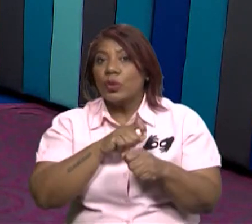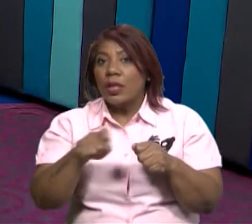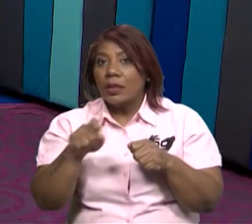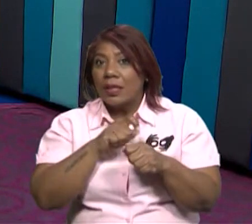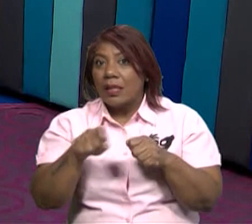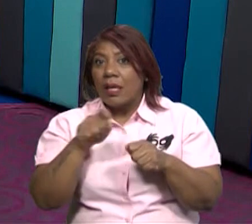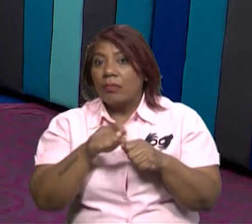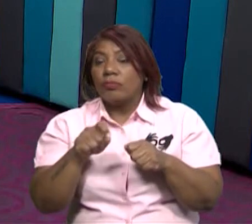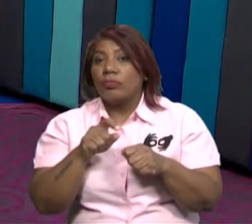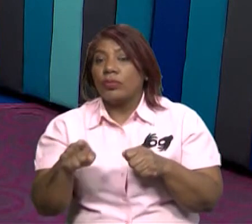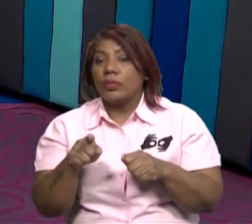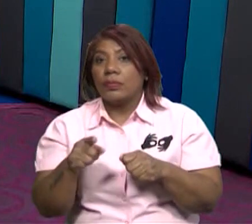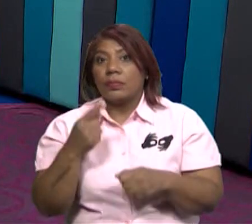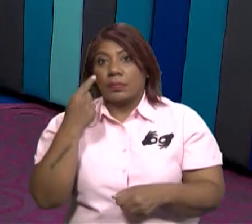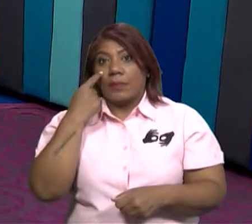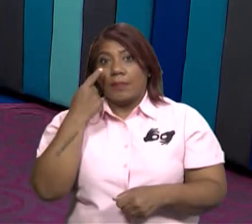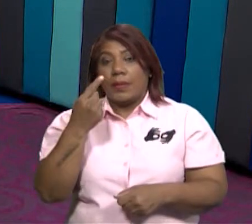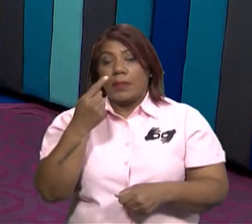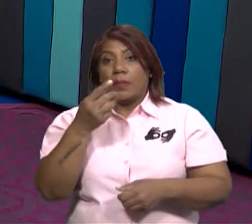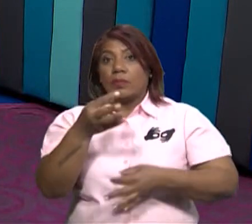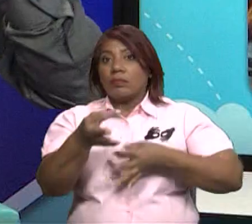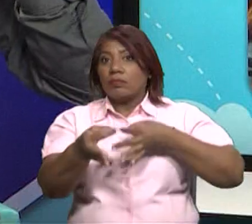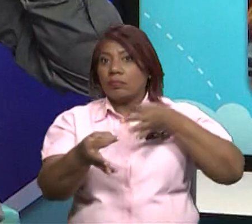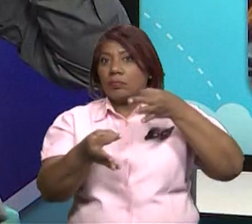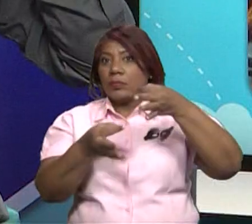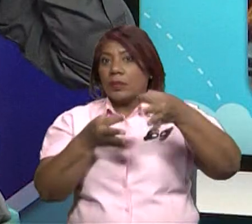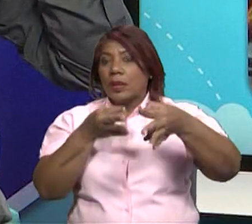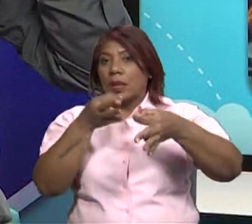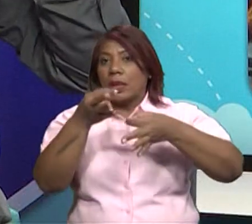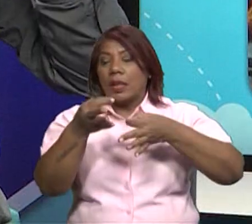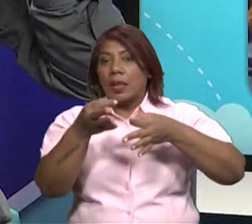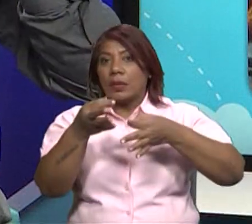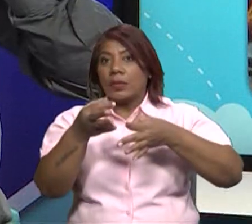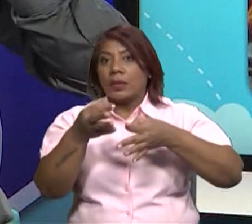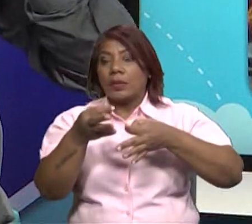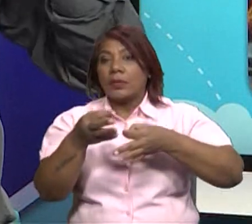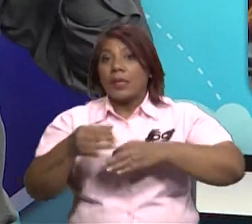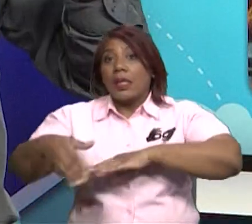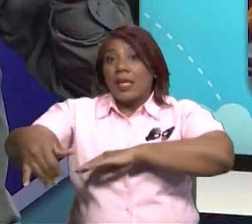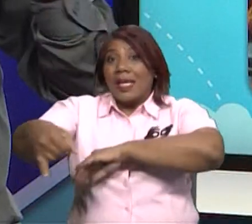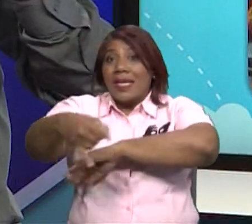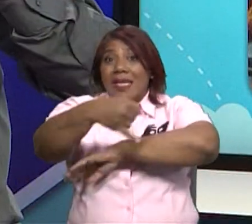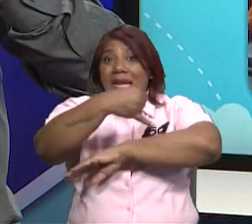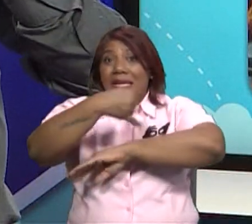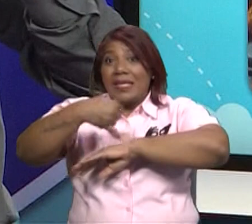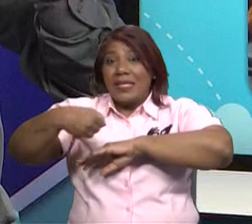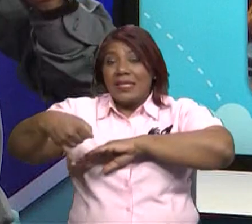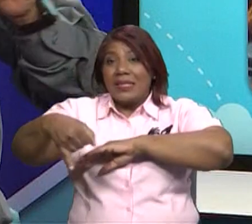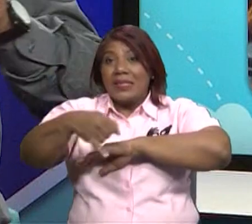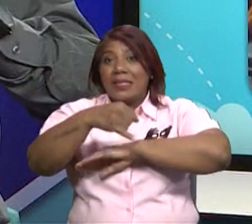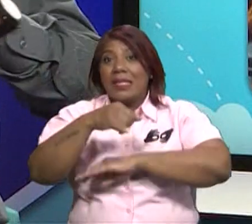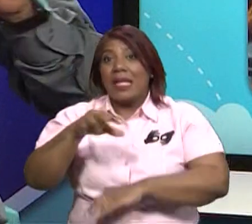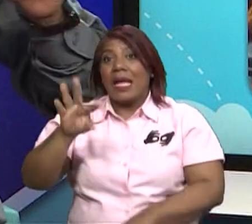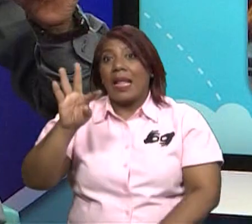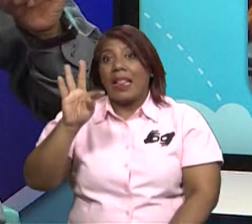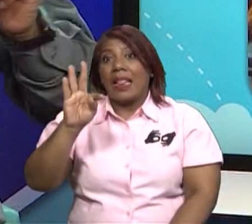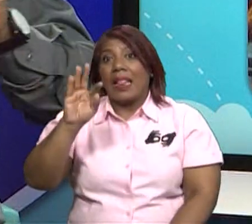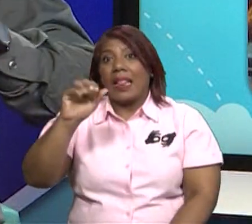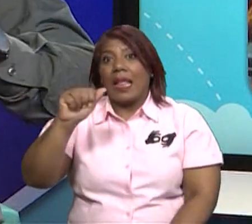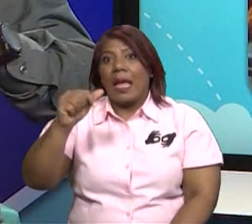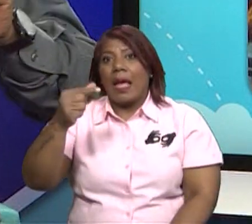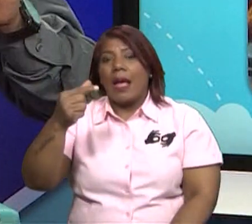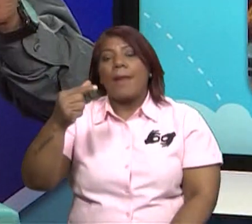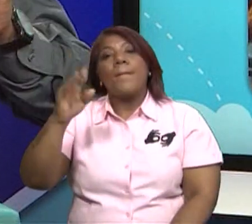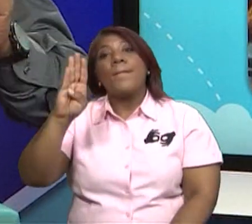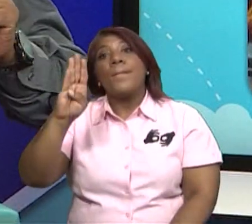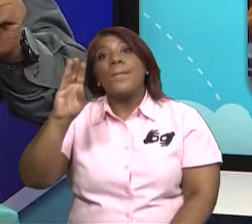pasaron. ¿Ya? ¿Qué pasó? Alguien derramó algo por la isla de Taboga. ¿Lo vieron?